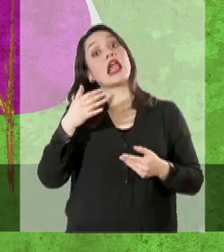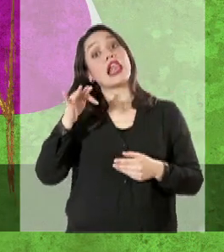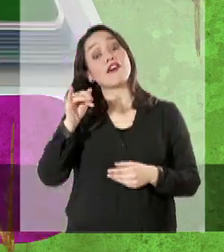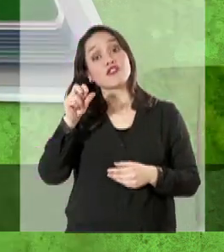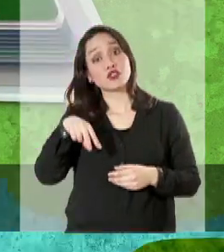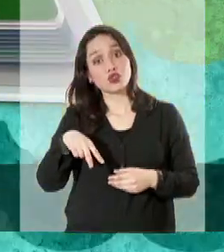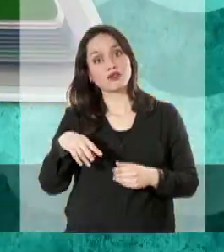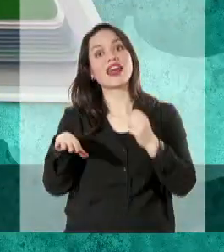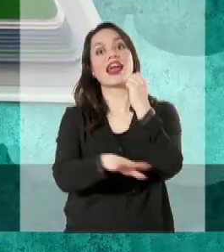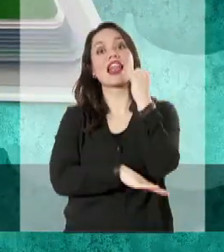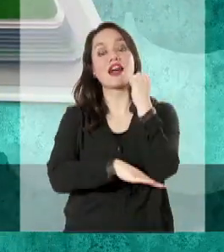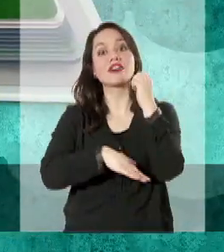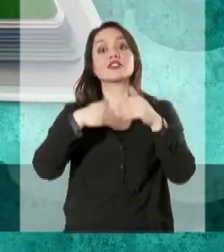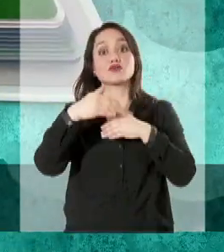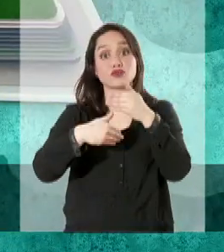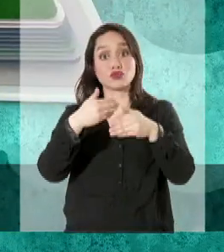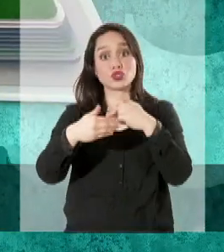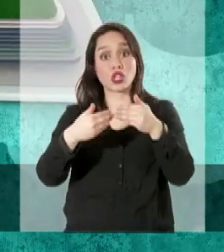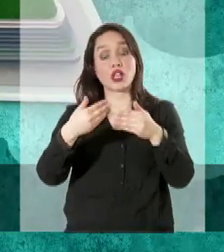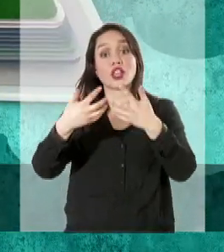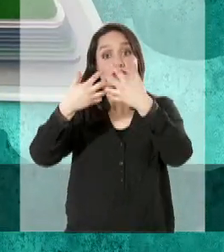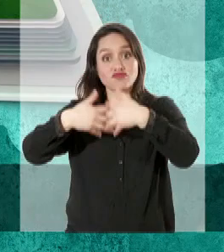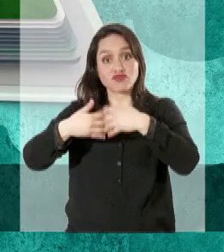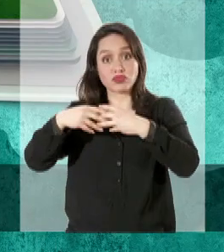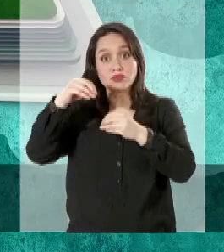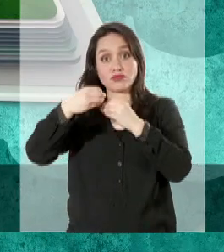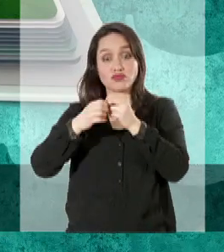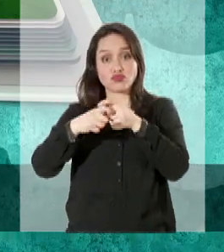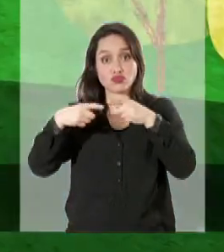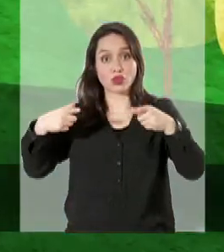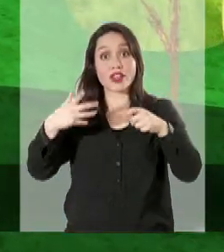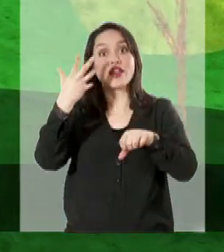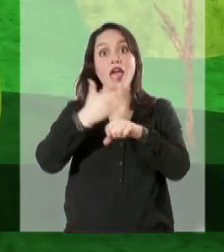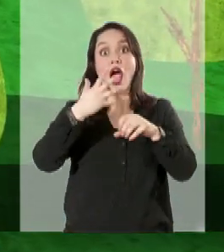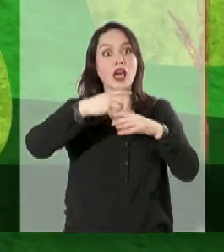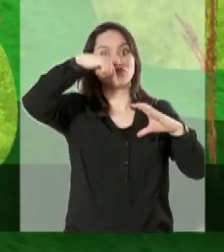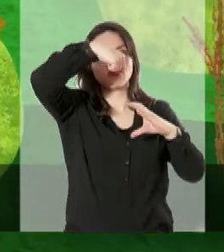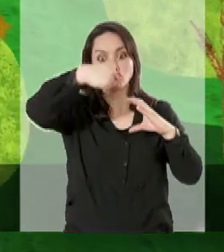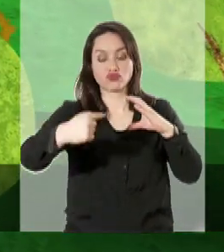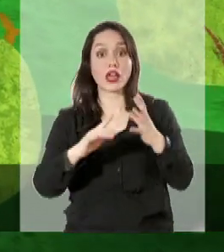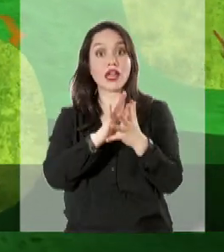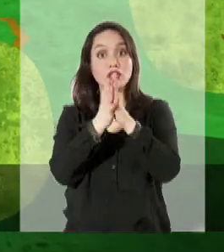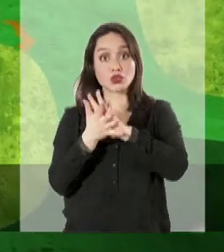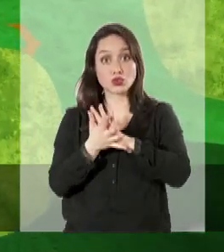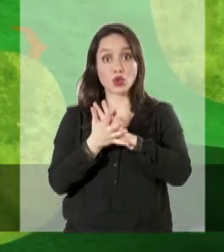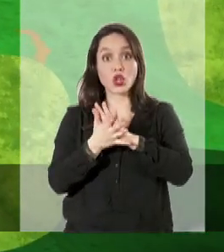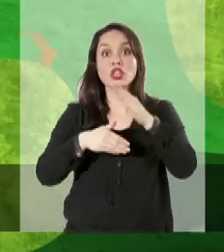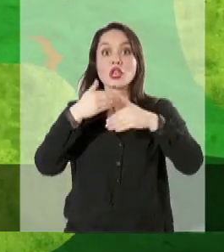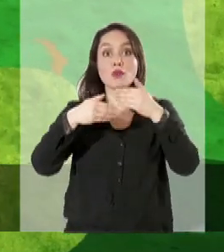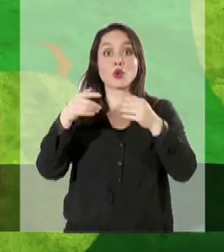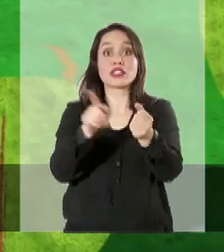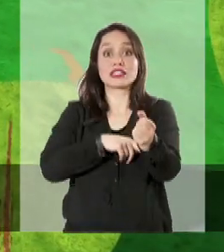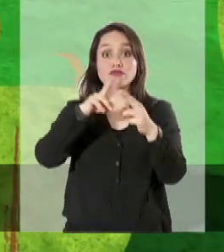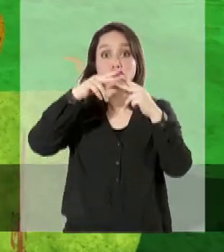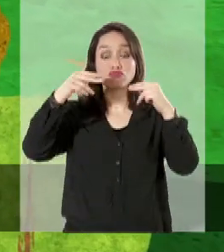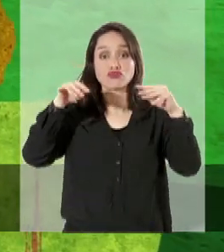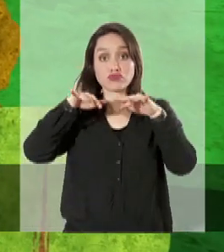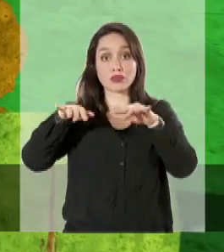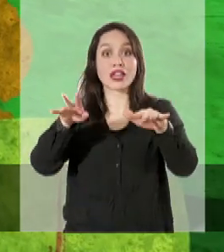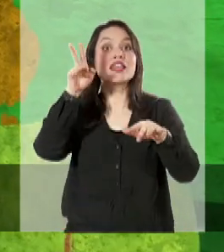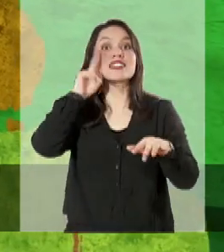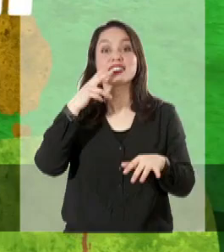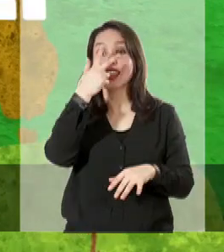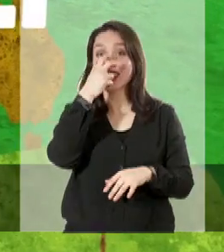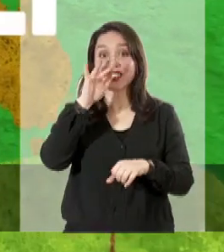La fisión nuclear es la base del funcionamiento de los reactores nucleares que hoy operan en el mundo, que producen energía eléctrica sin